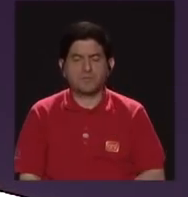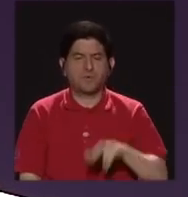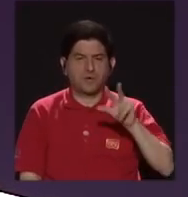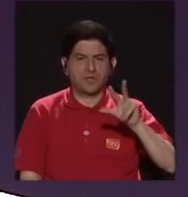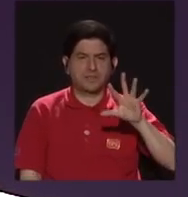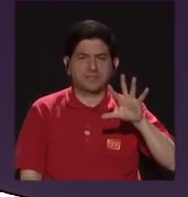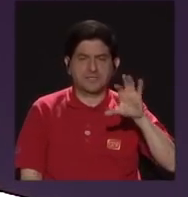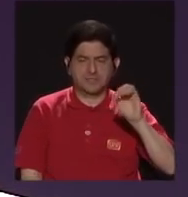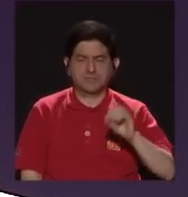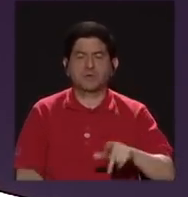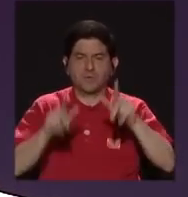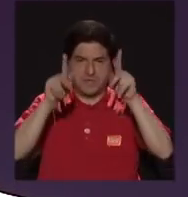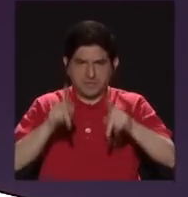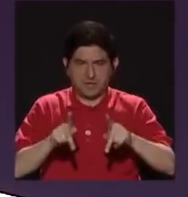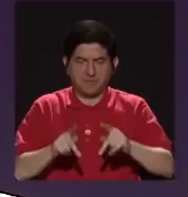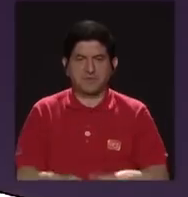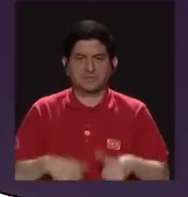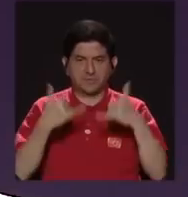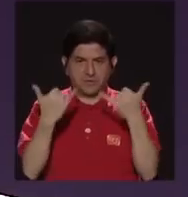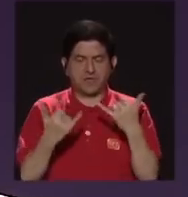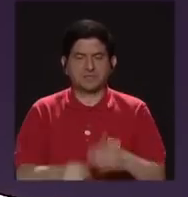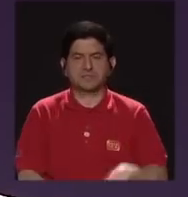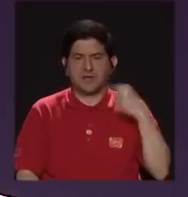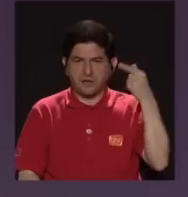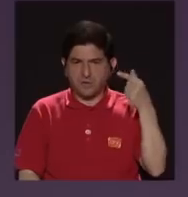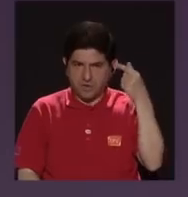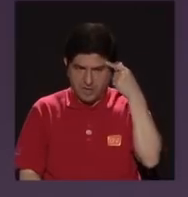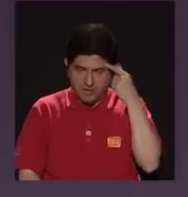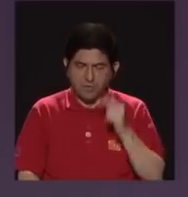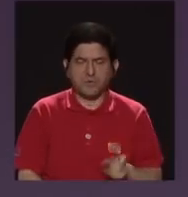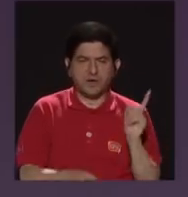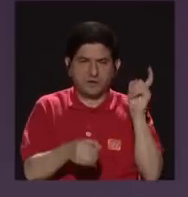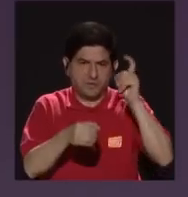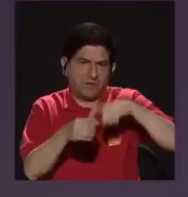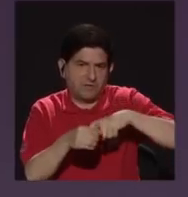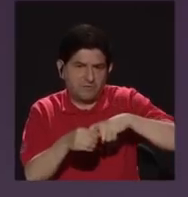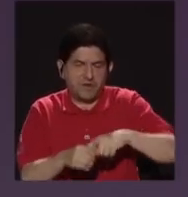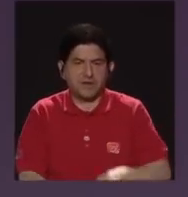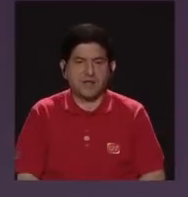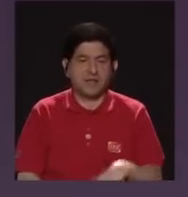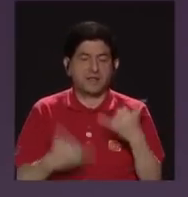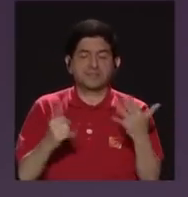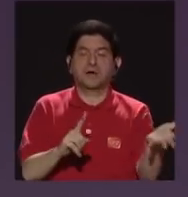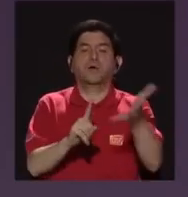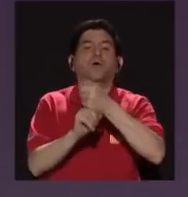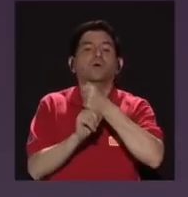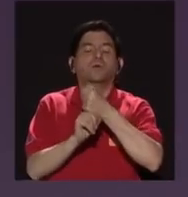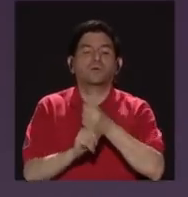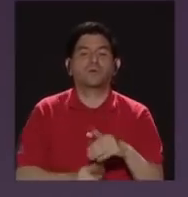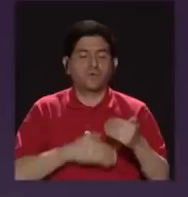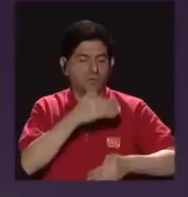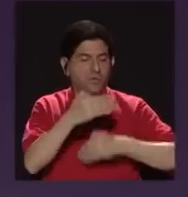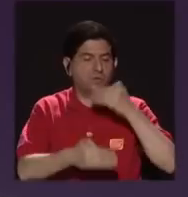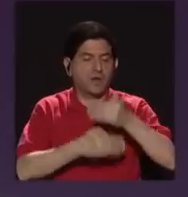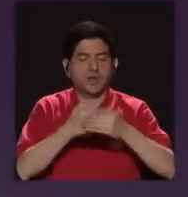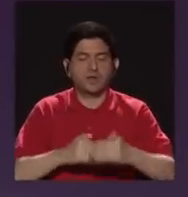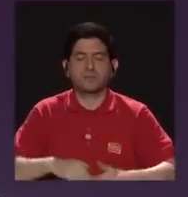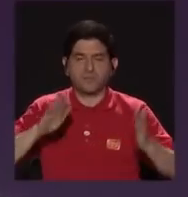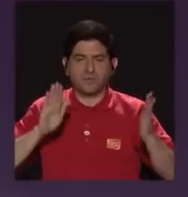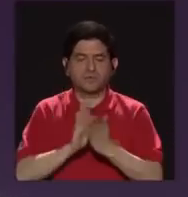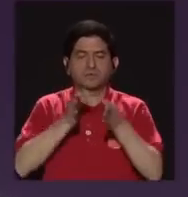personas adscritas al gobierno por una u otra razón detenidas y en proceso